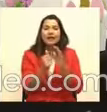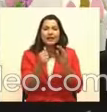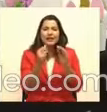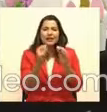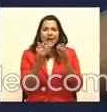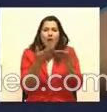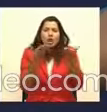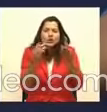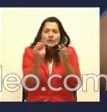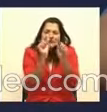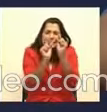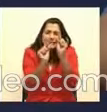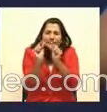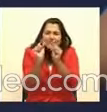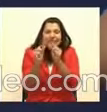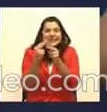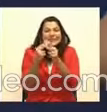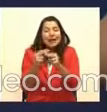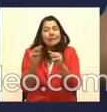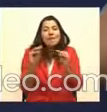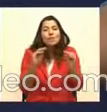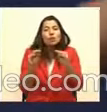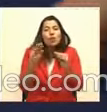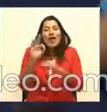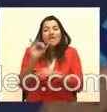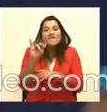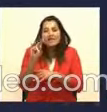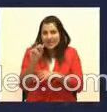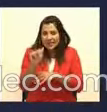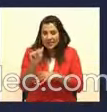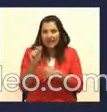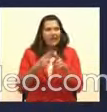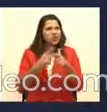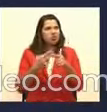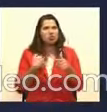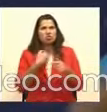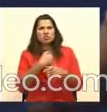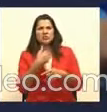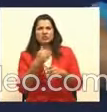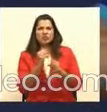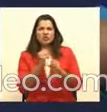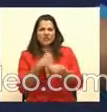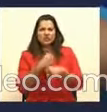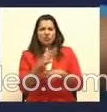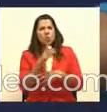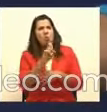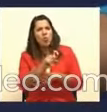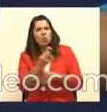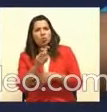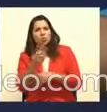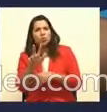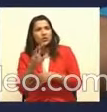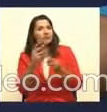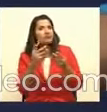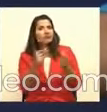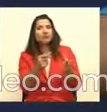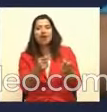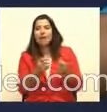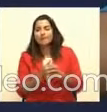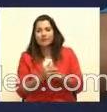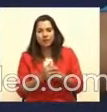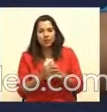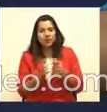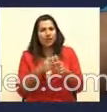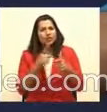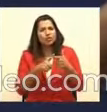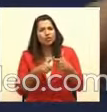Eso estoy viendo. Sí, entonces, este, vieras que hicimos uno, dos, tres, y vimos que él, sí, rapidísimo, sí se le